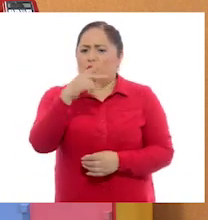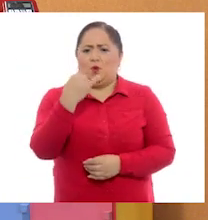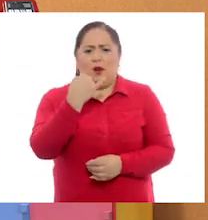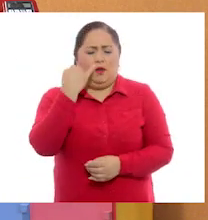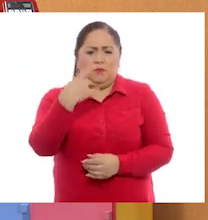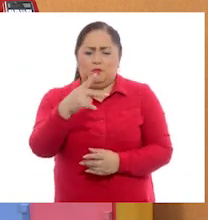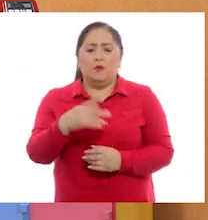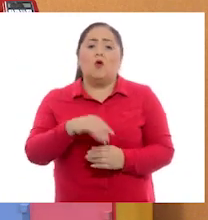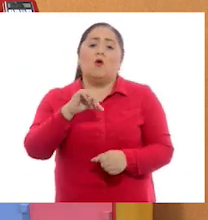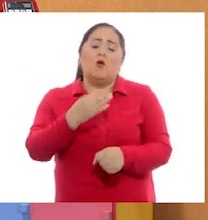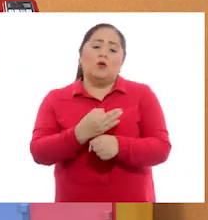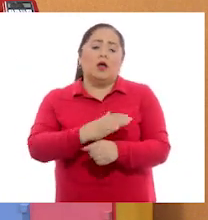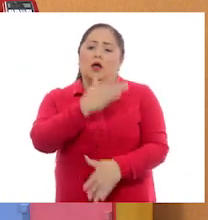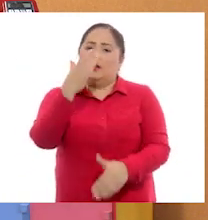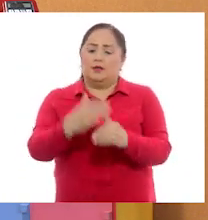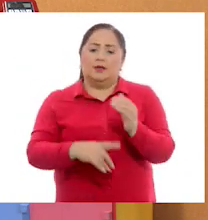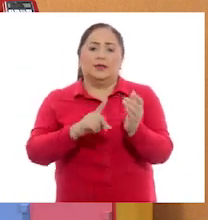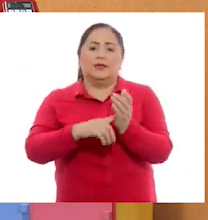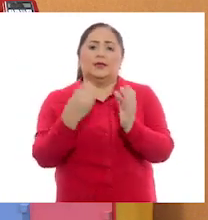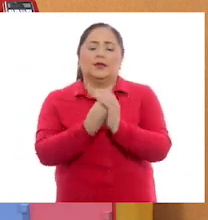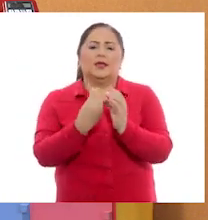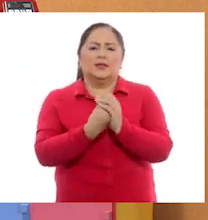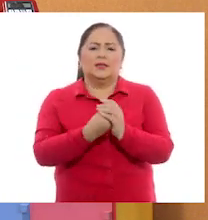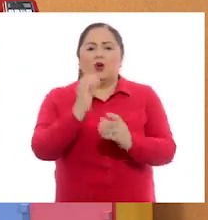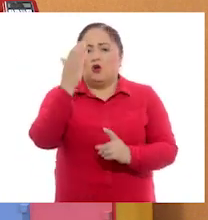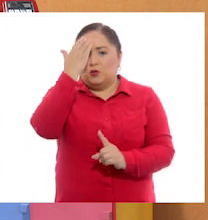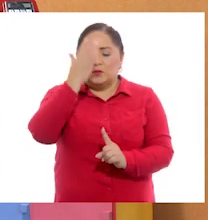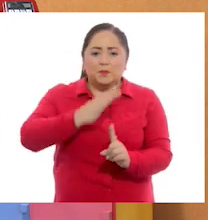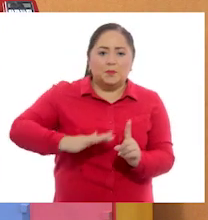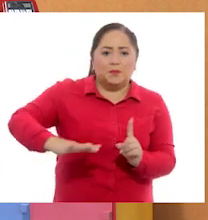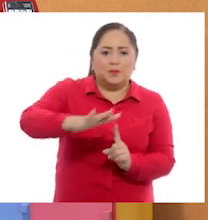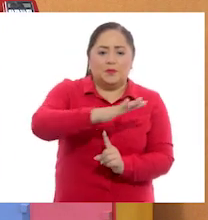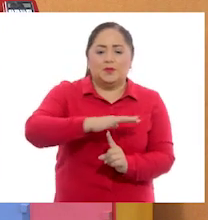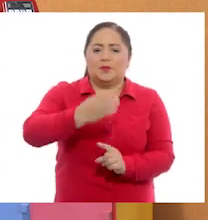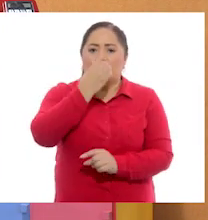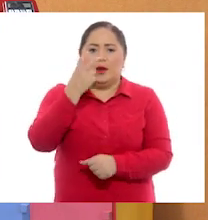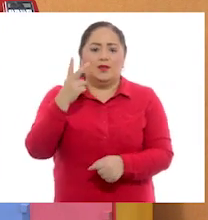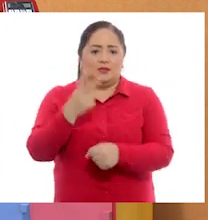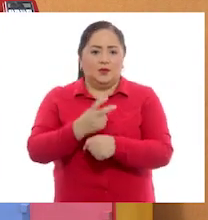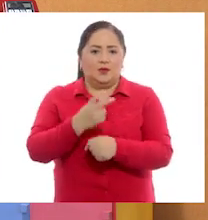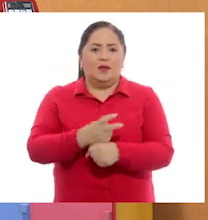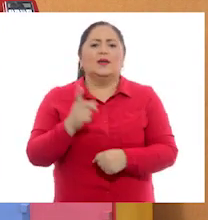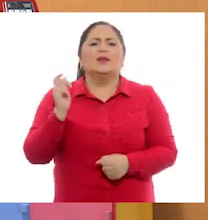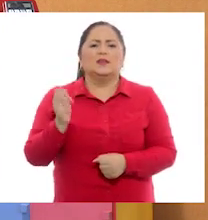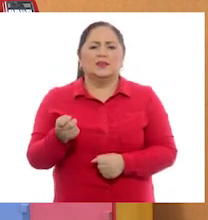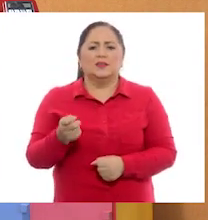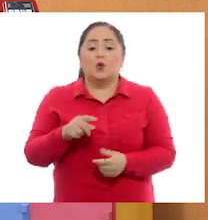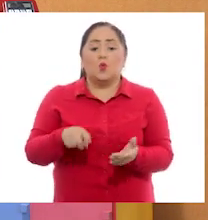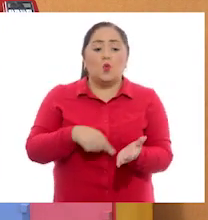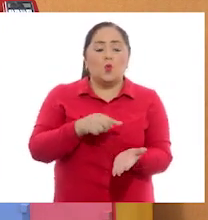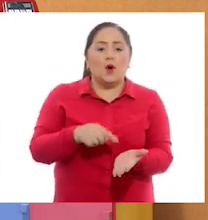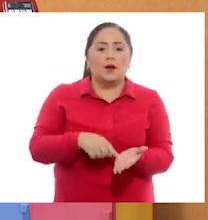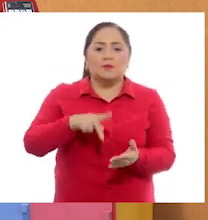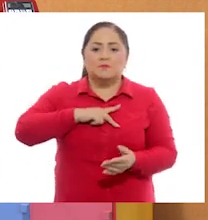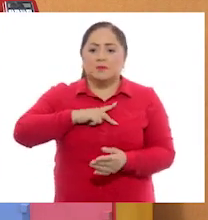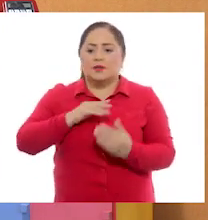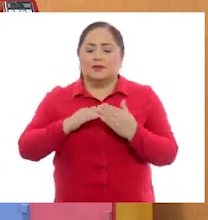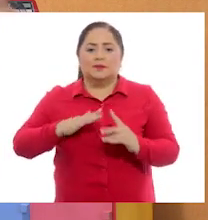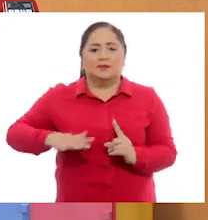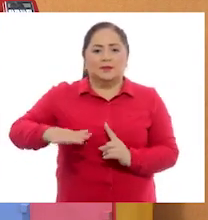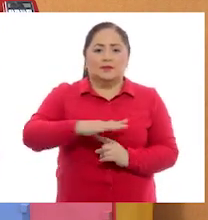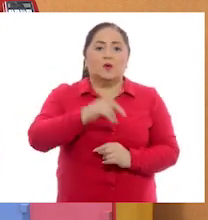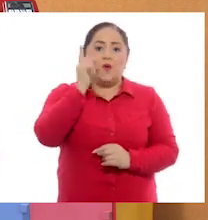materna. Por hoy, hemos terminado la clase de conocimiento del medio de segundo. Esto fue los lugares de mi comunidad.